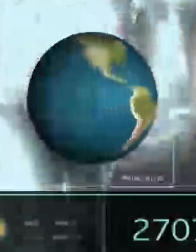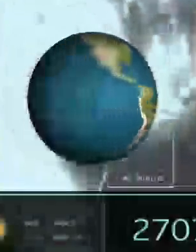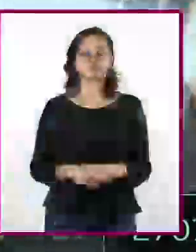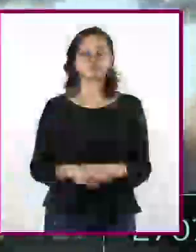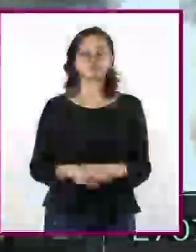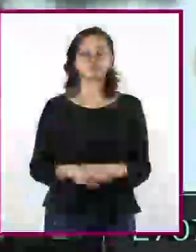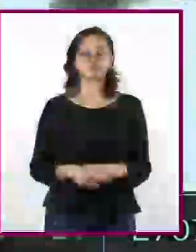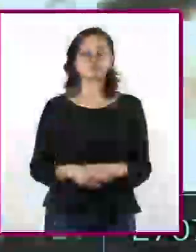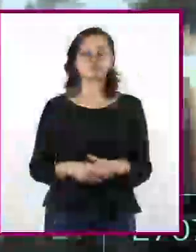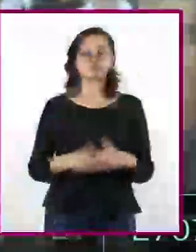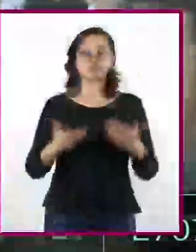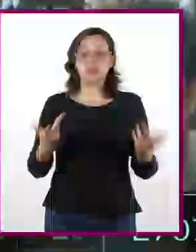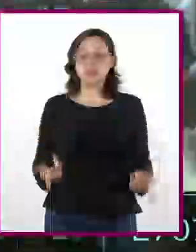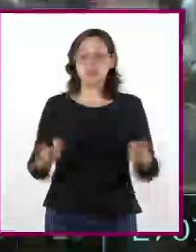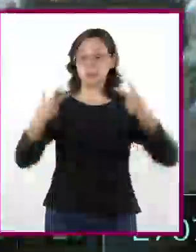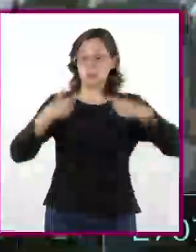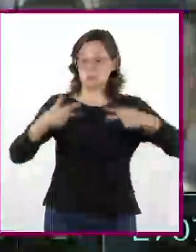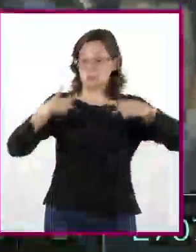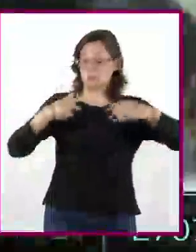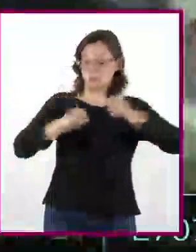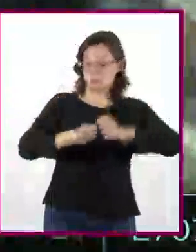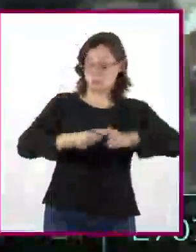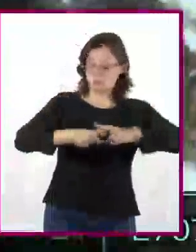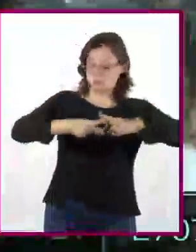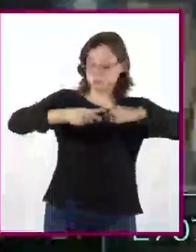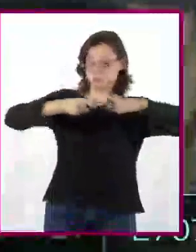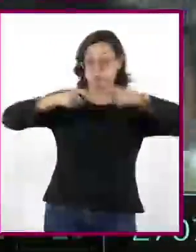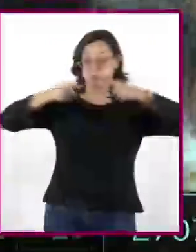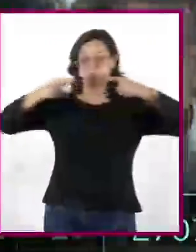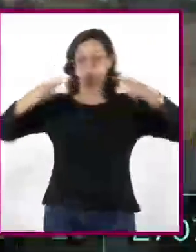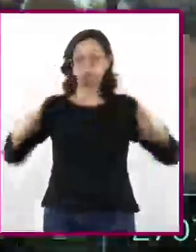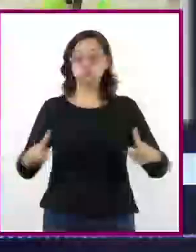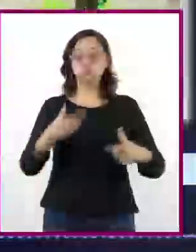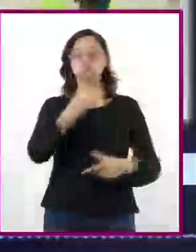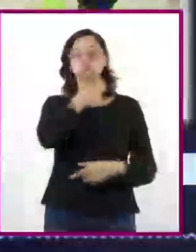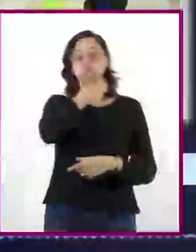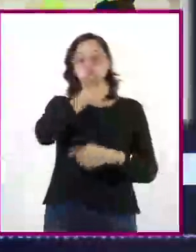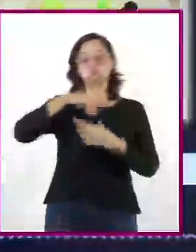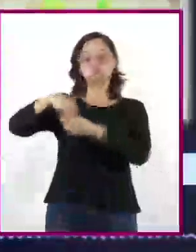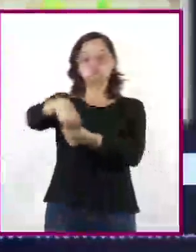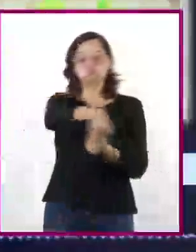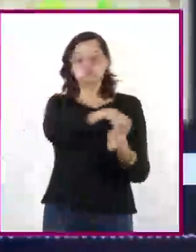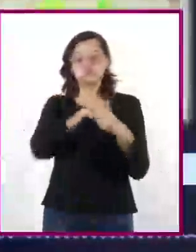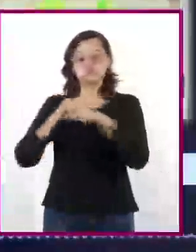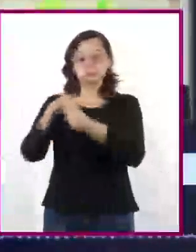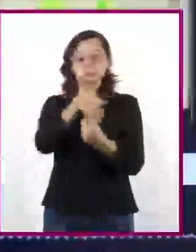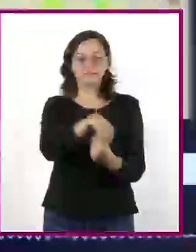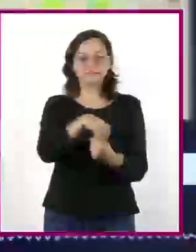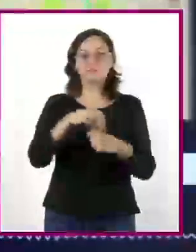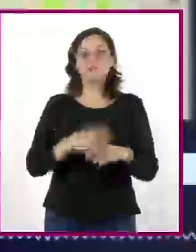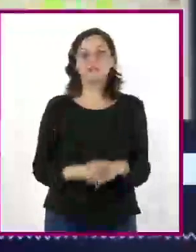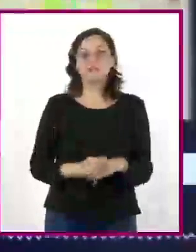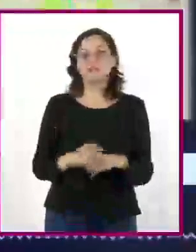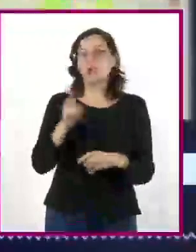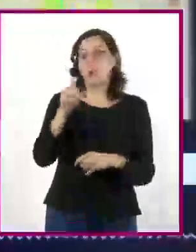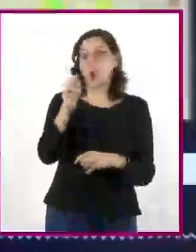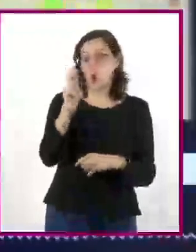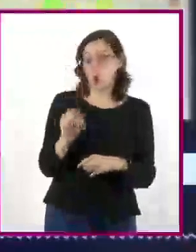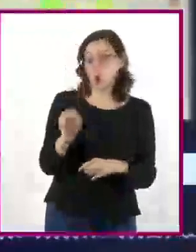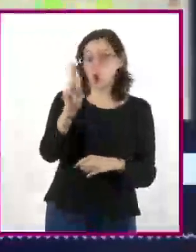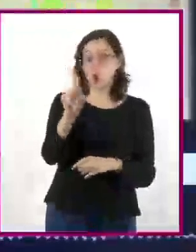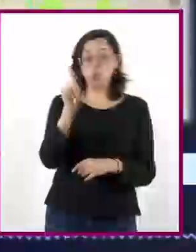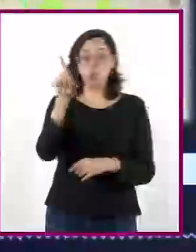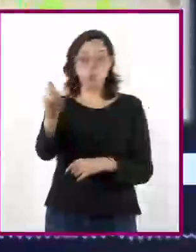El acelerado crecimiento demográfico origina sobrepoblación en el mundo. Según los datos del Fondo de Población de las Naciones